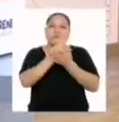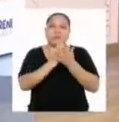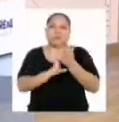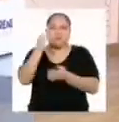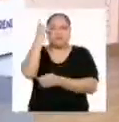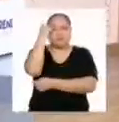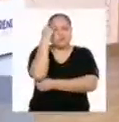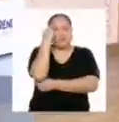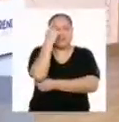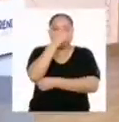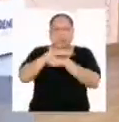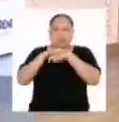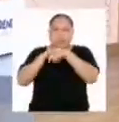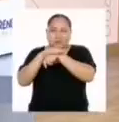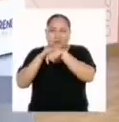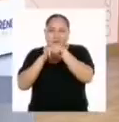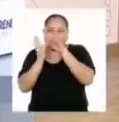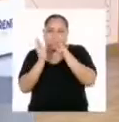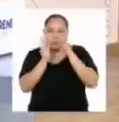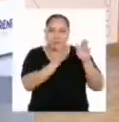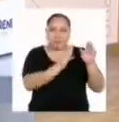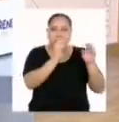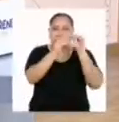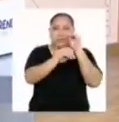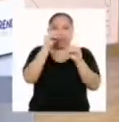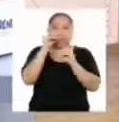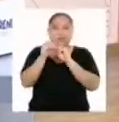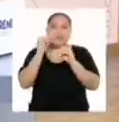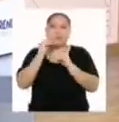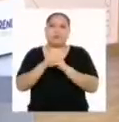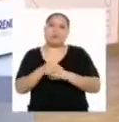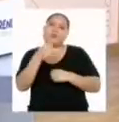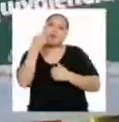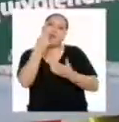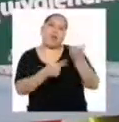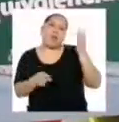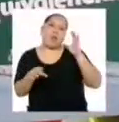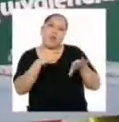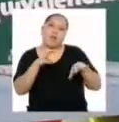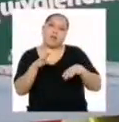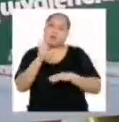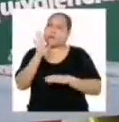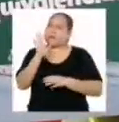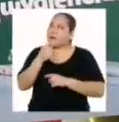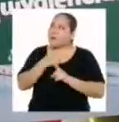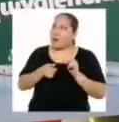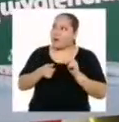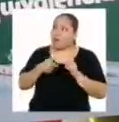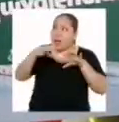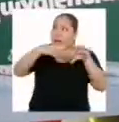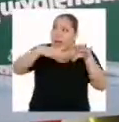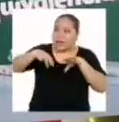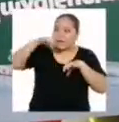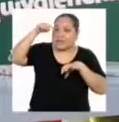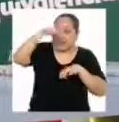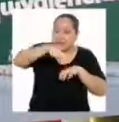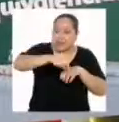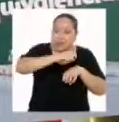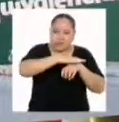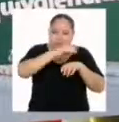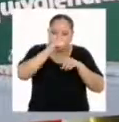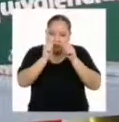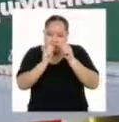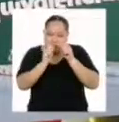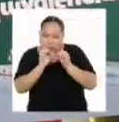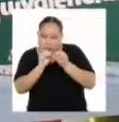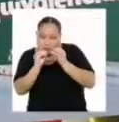concebir un plan nos presenta en líneas generales lo que debemos hacer. Pero, la ejecución del plan es